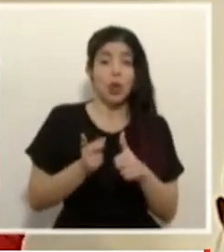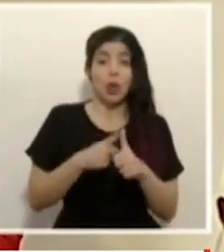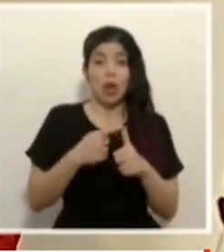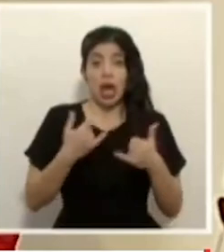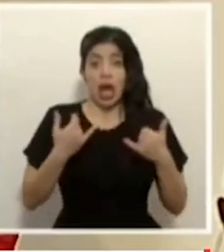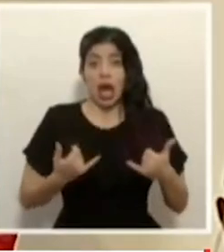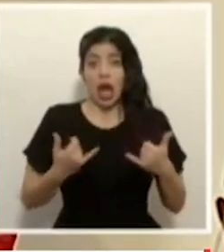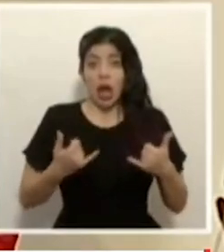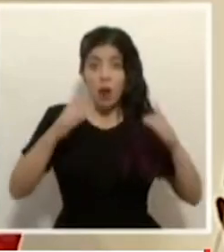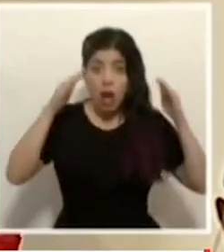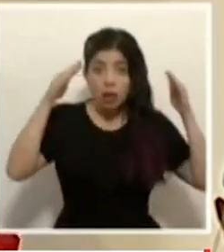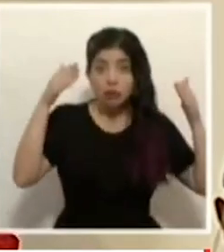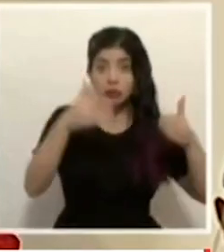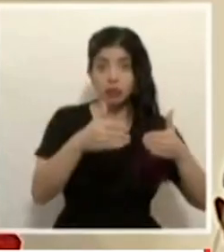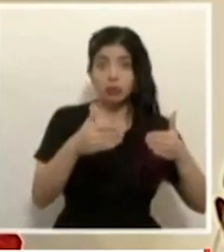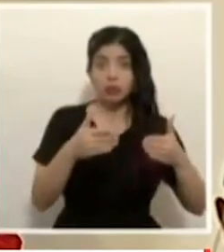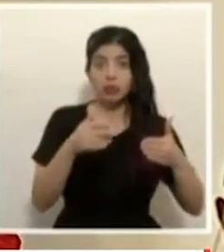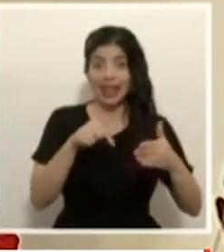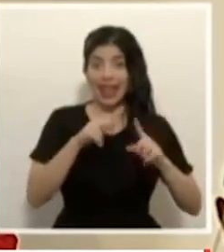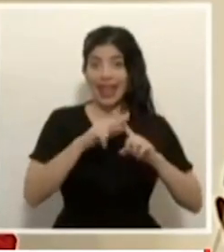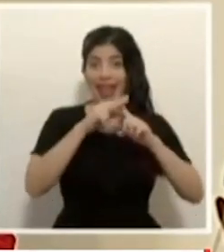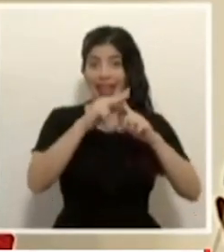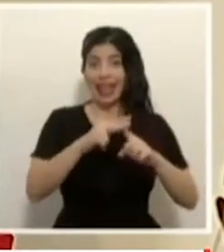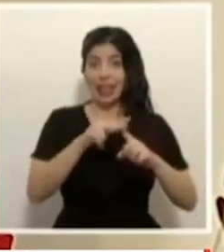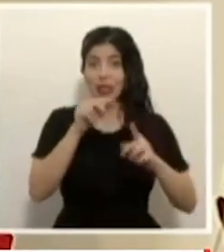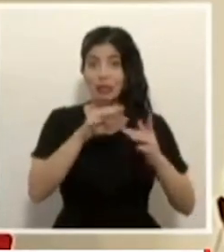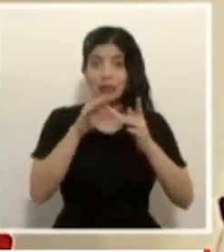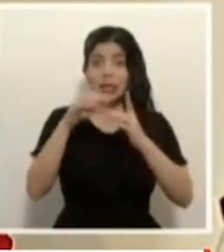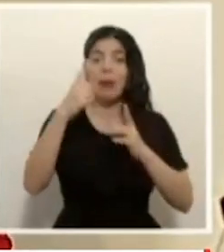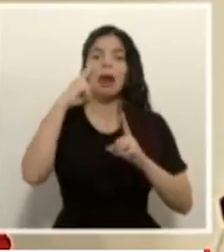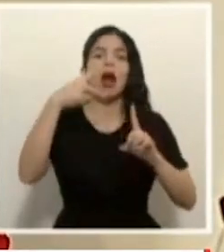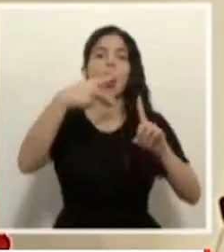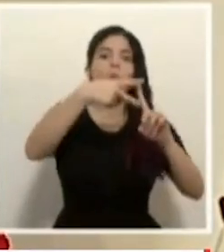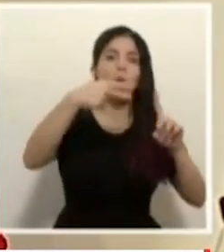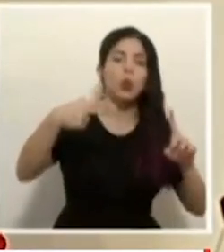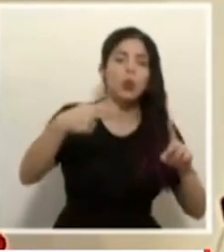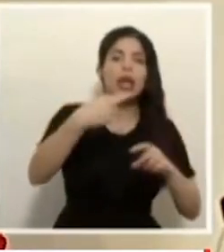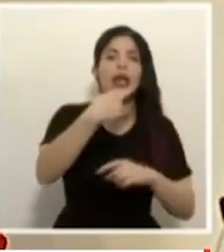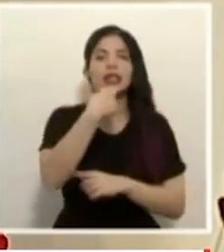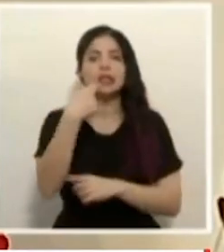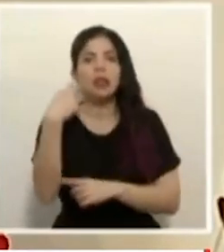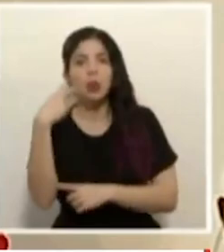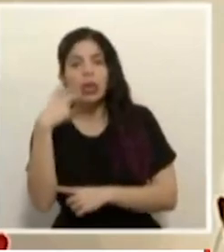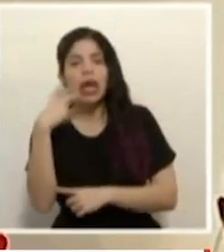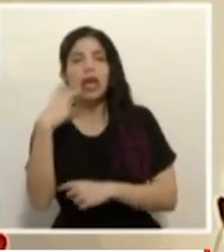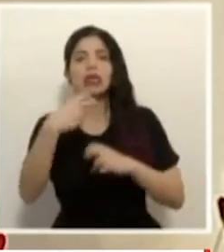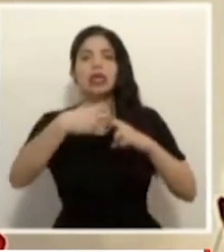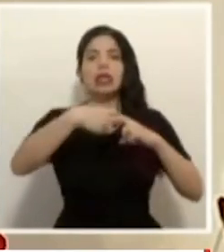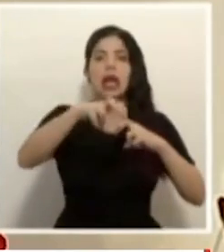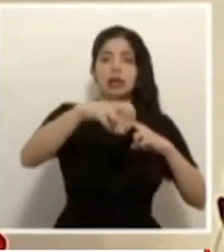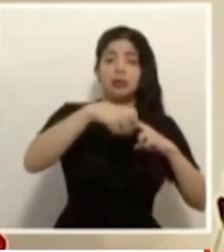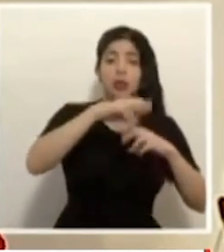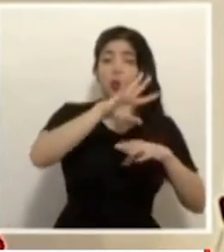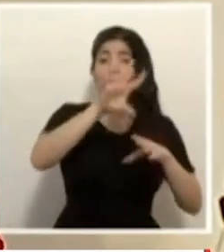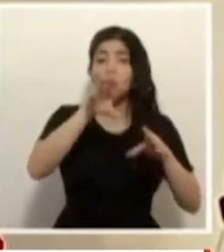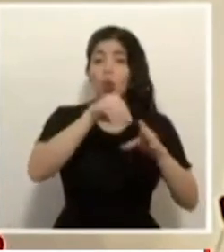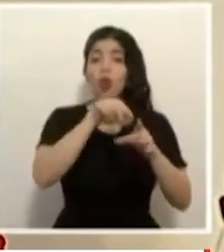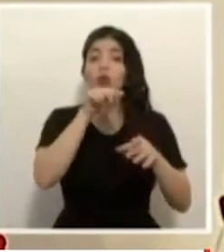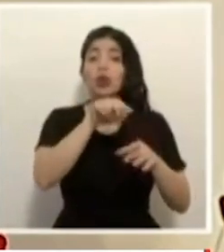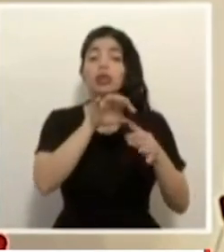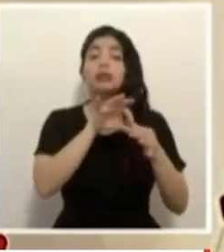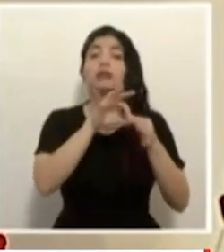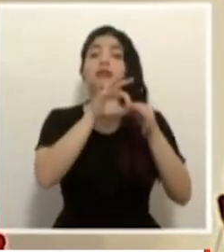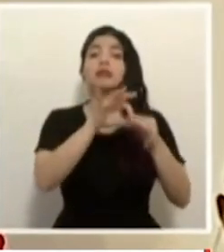se ha orientado este crédito están las actividades de los hoteles, restaurantes, transporte, todas ellas vinculadas